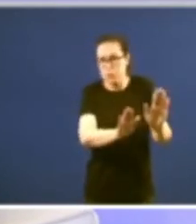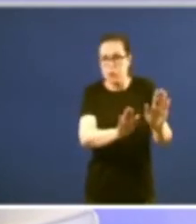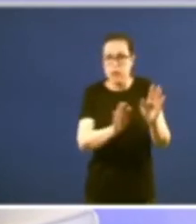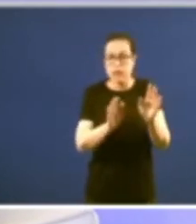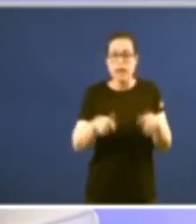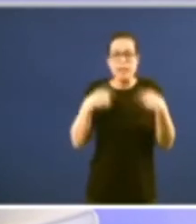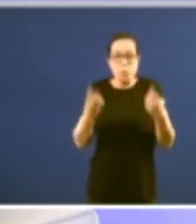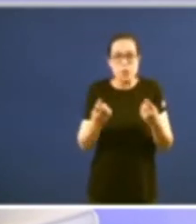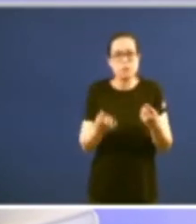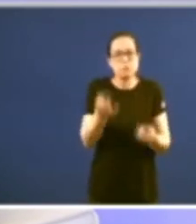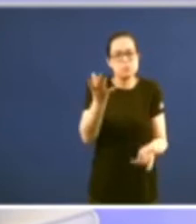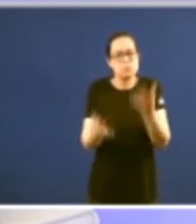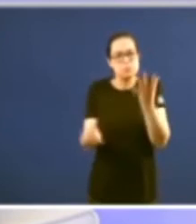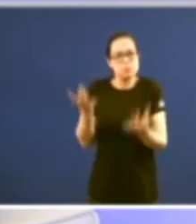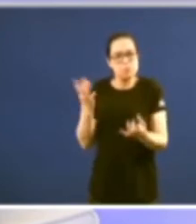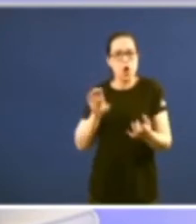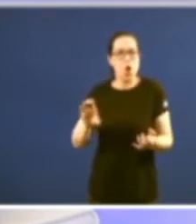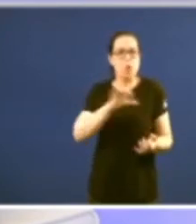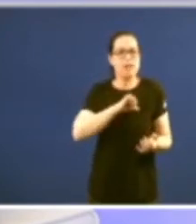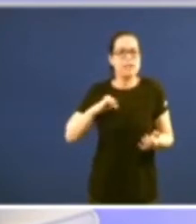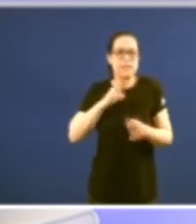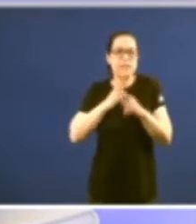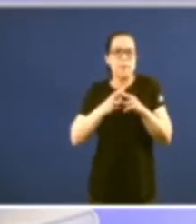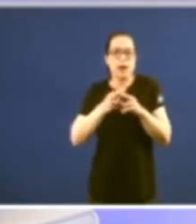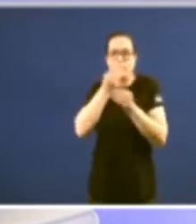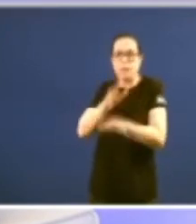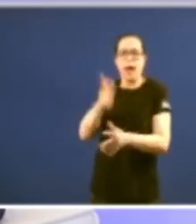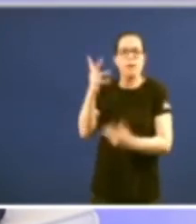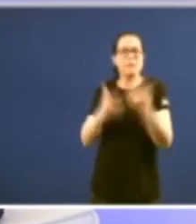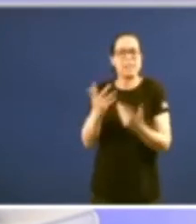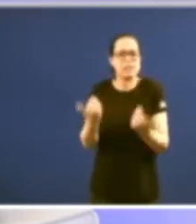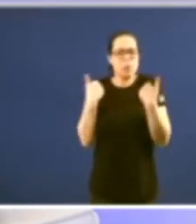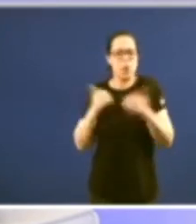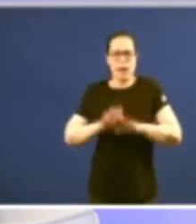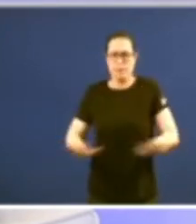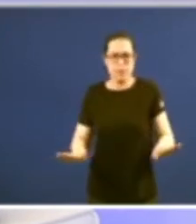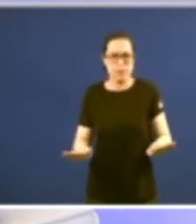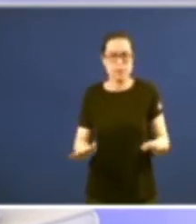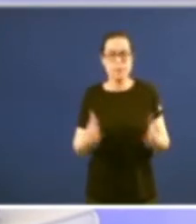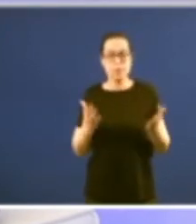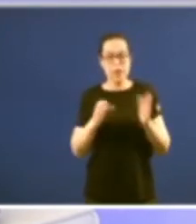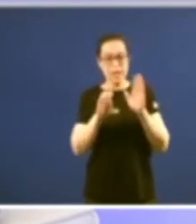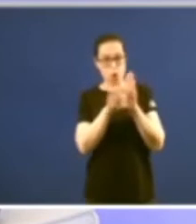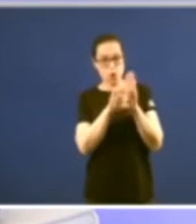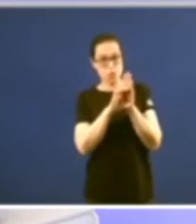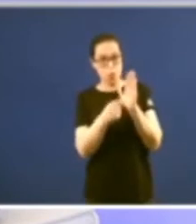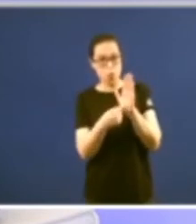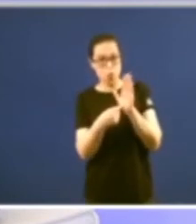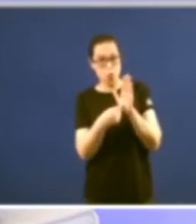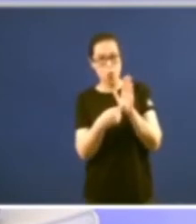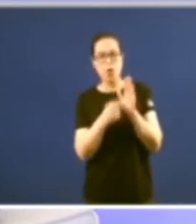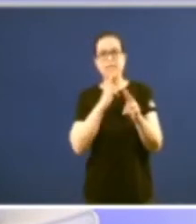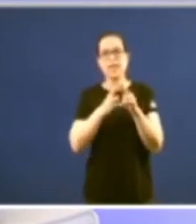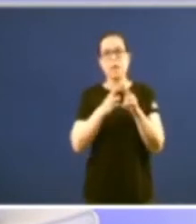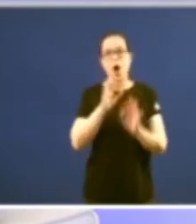serie de comunidades en principio que taná mera descentralización administrativa por iso a Constitución hai momentos en que se refire ao órgano